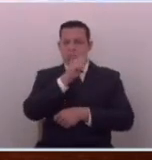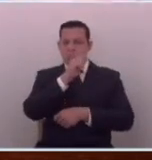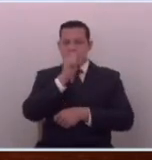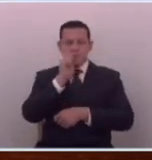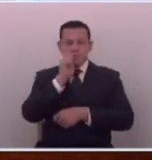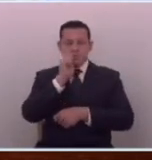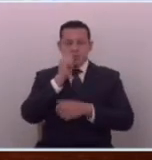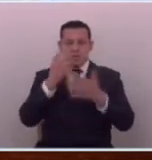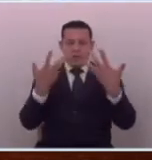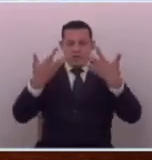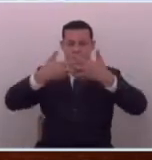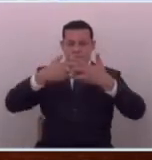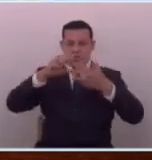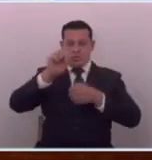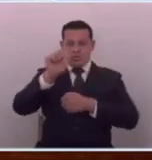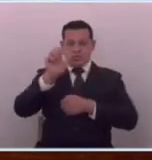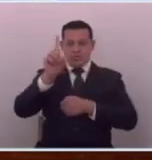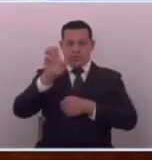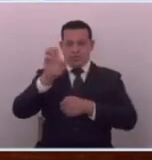empresas S.A.D.C.B.